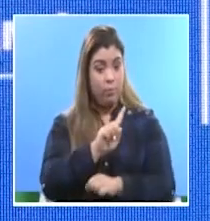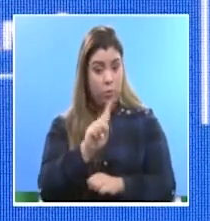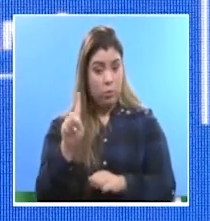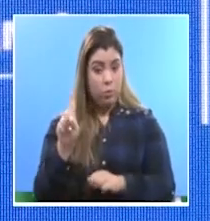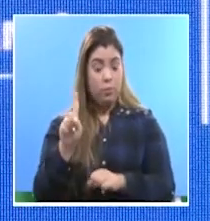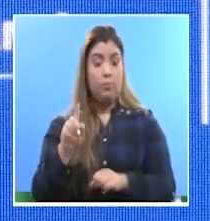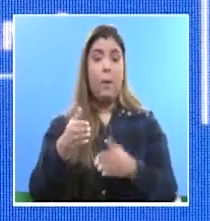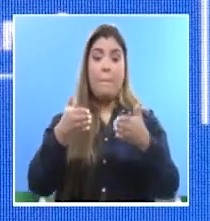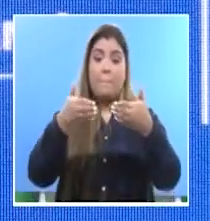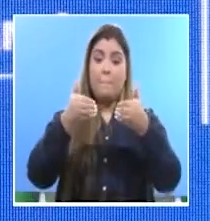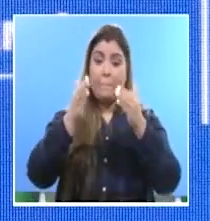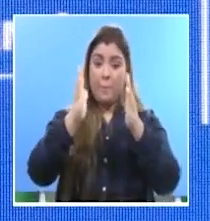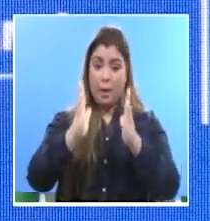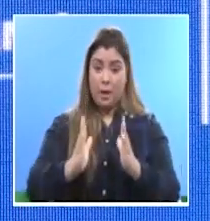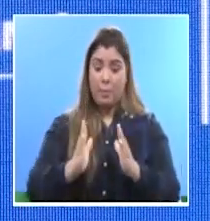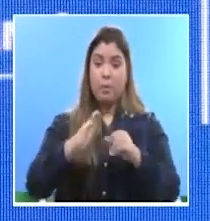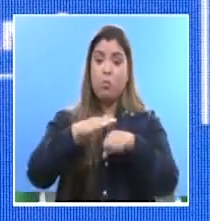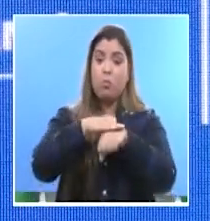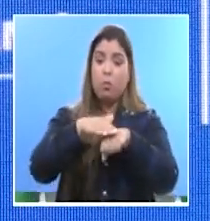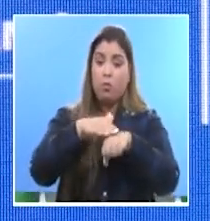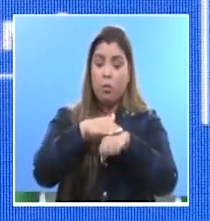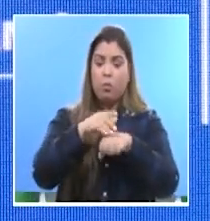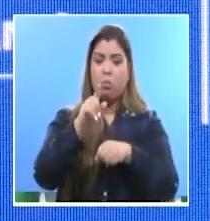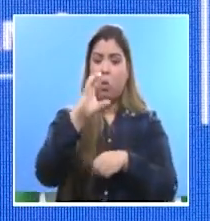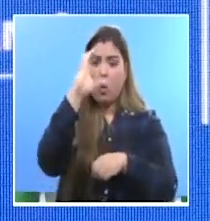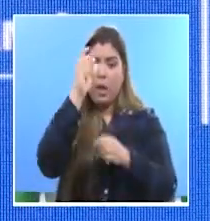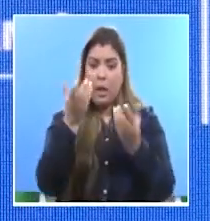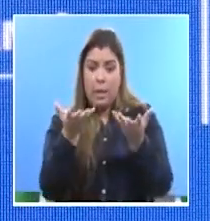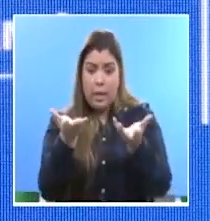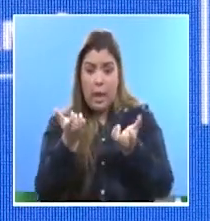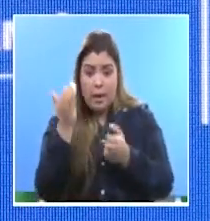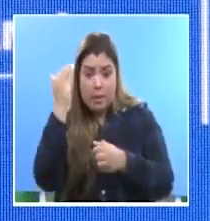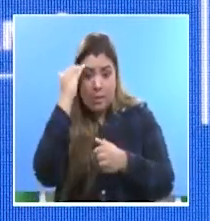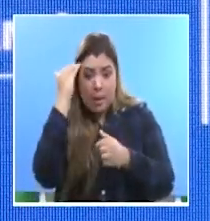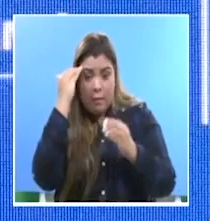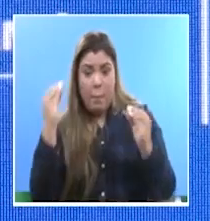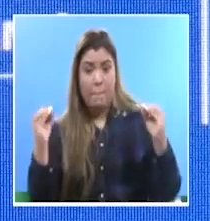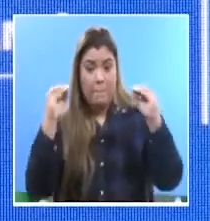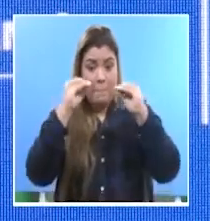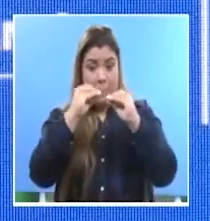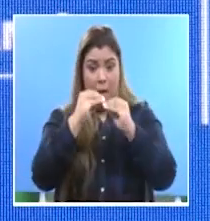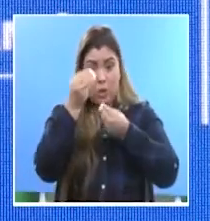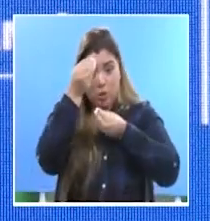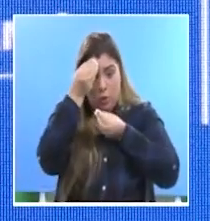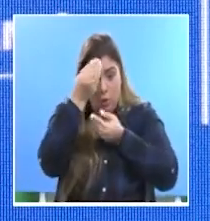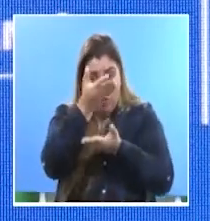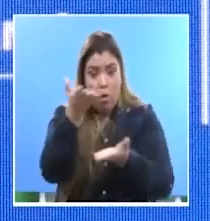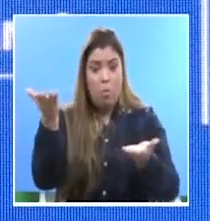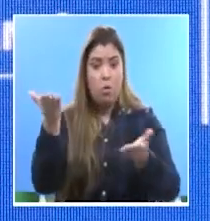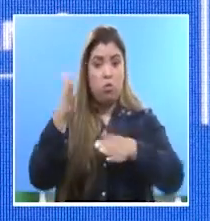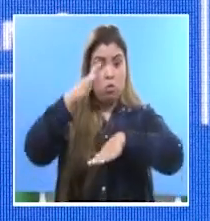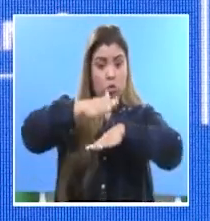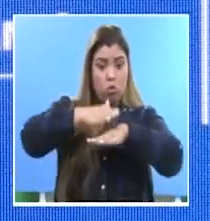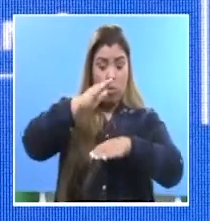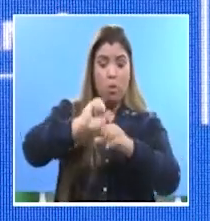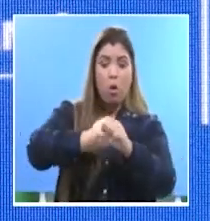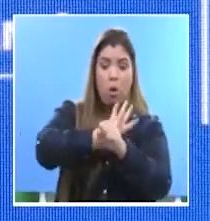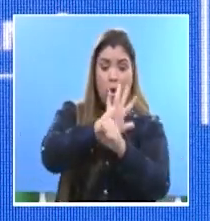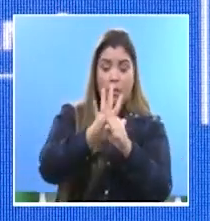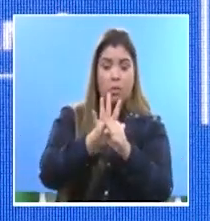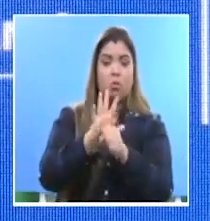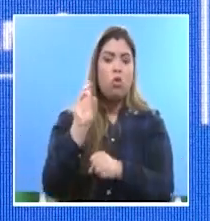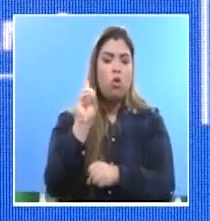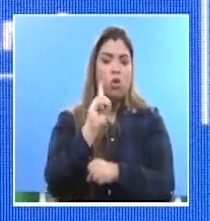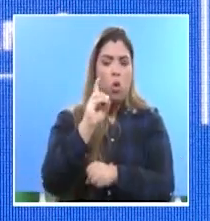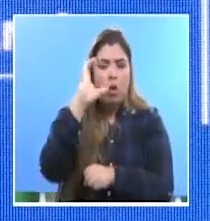toda la población que la información oficial referente a la pandemia del COVID-19 en nuestro